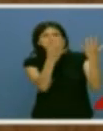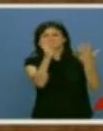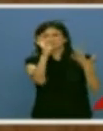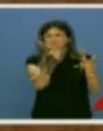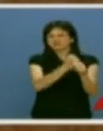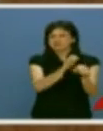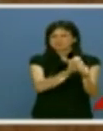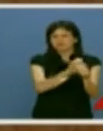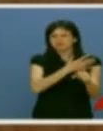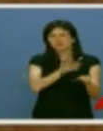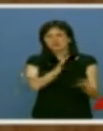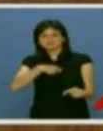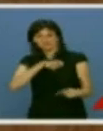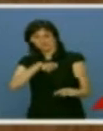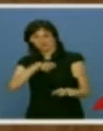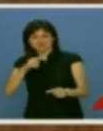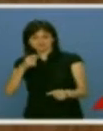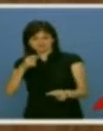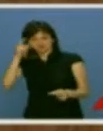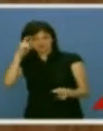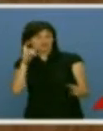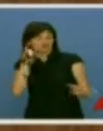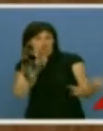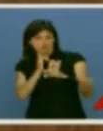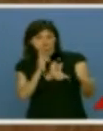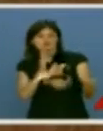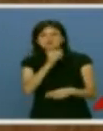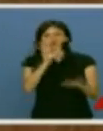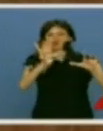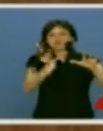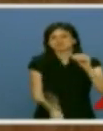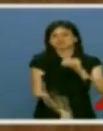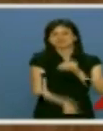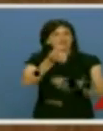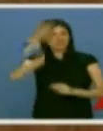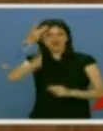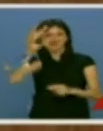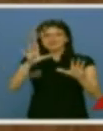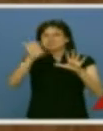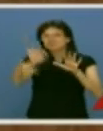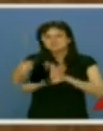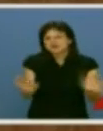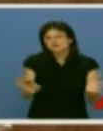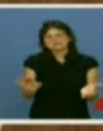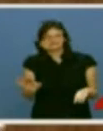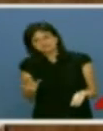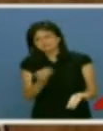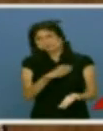trabajo a hacer oposición al Gobierno de España y solo un 10 para tener iniciativas para mejorar esta comunidad. No creo